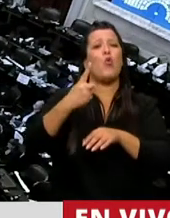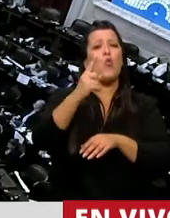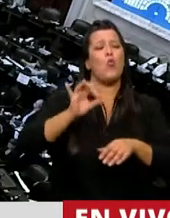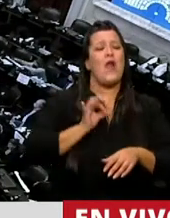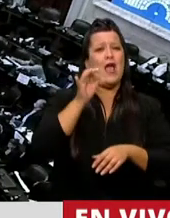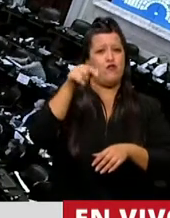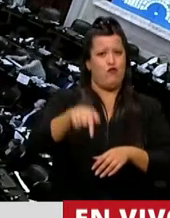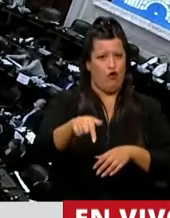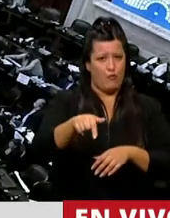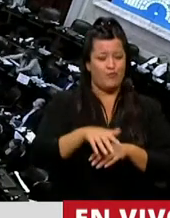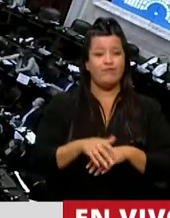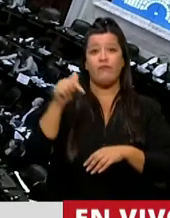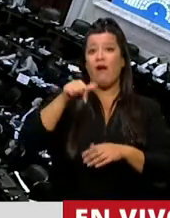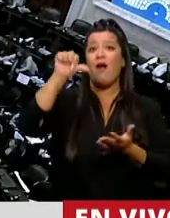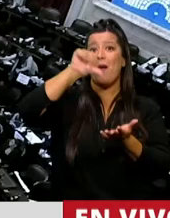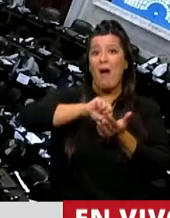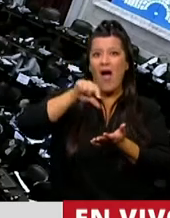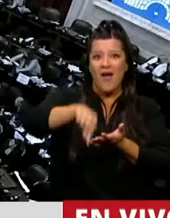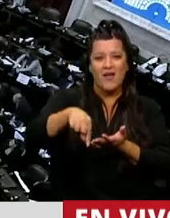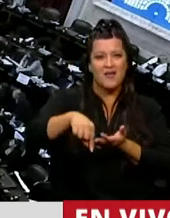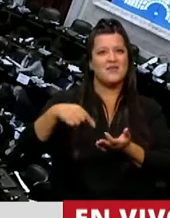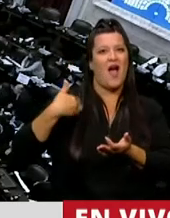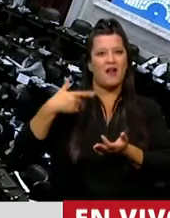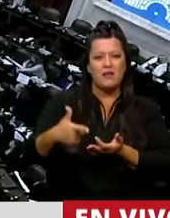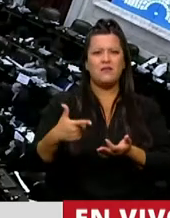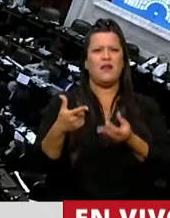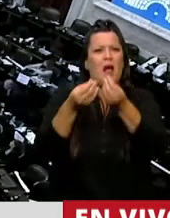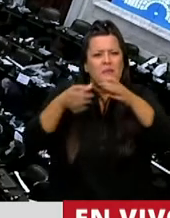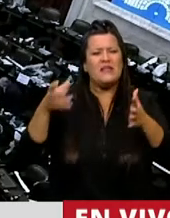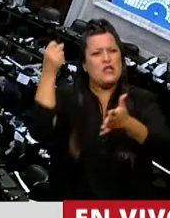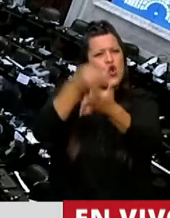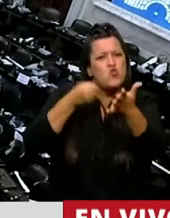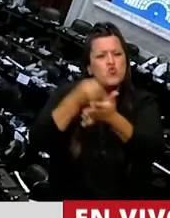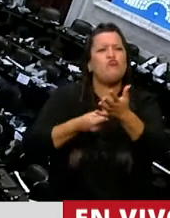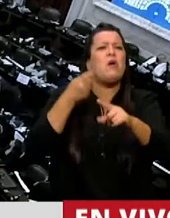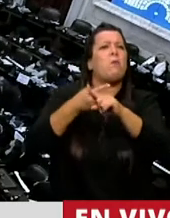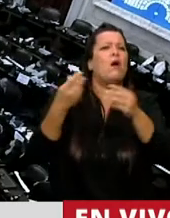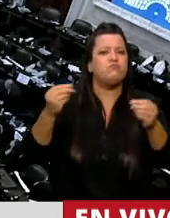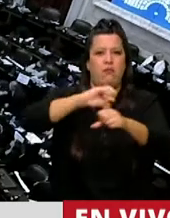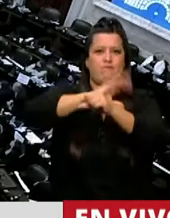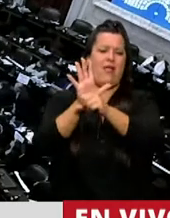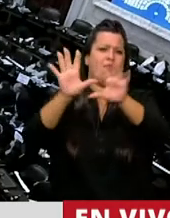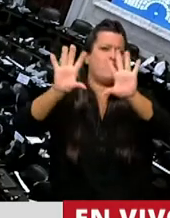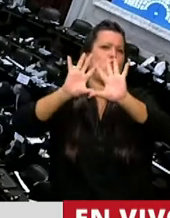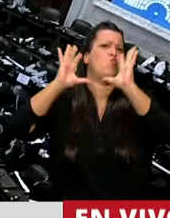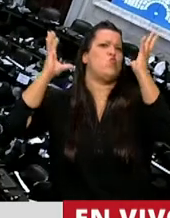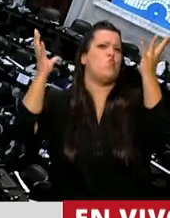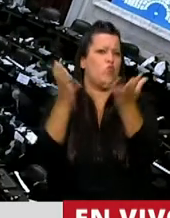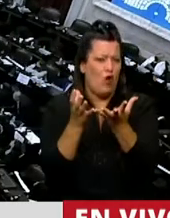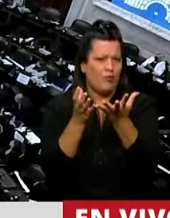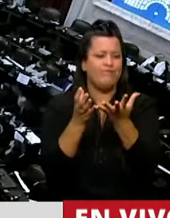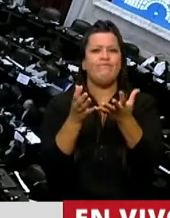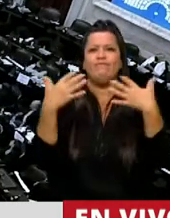que nuestro país, nuestra sociedad, comenzó una dura lucha contra una pandemia mundial. Una pandemia que